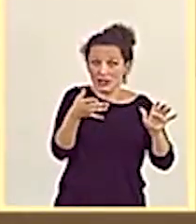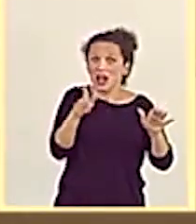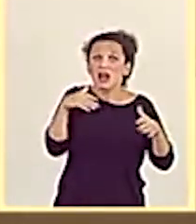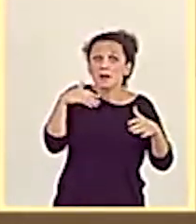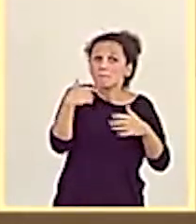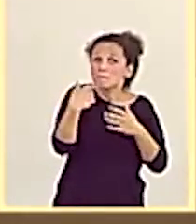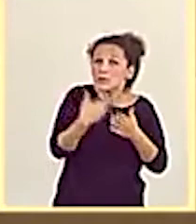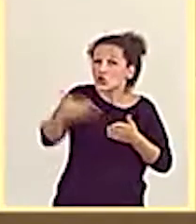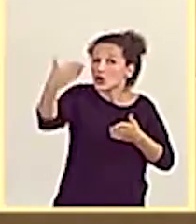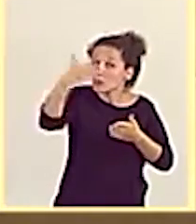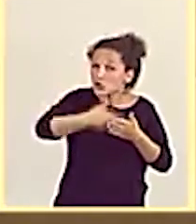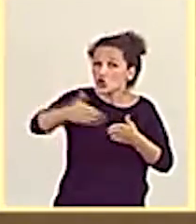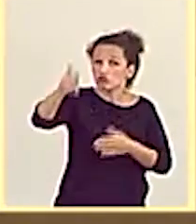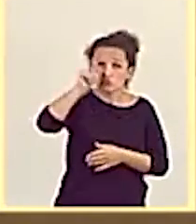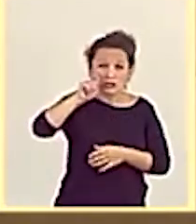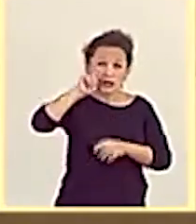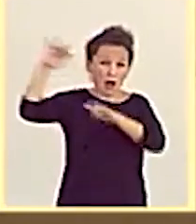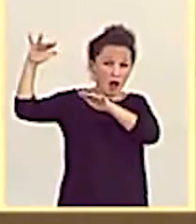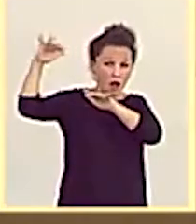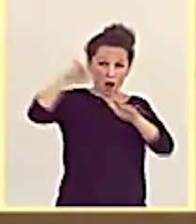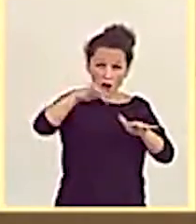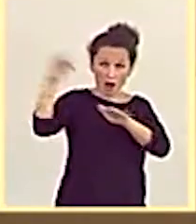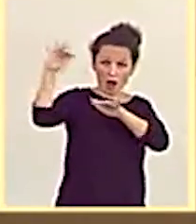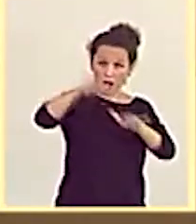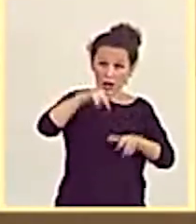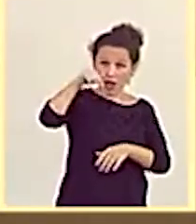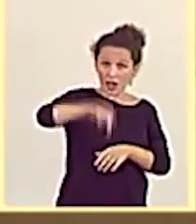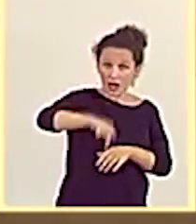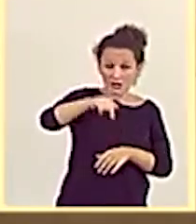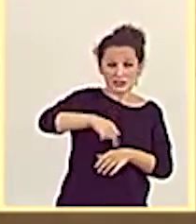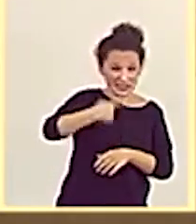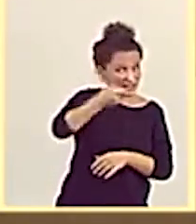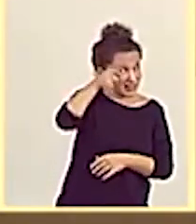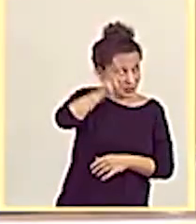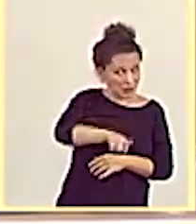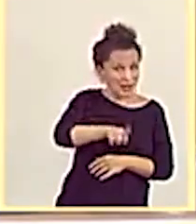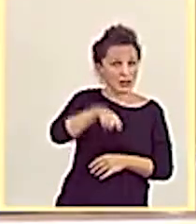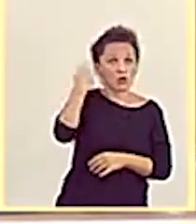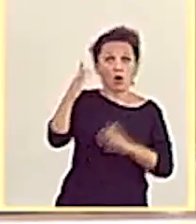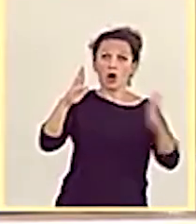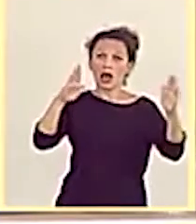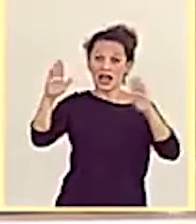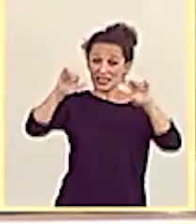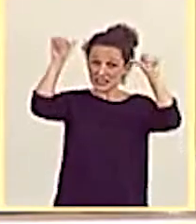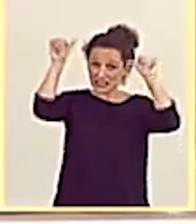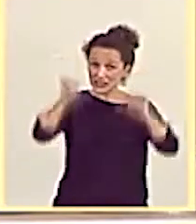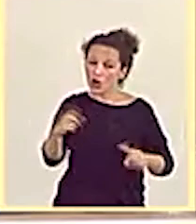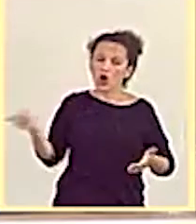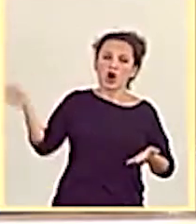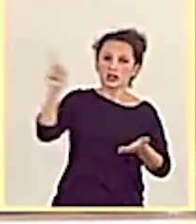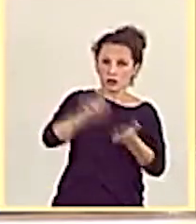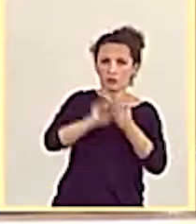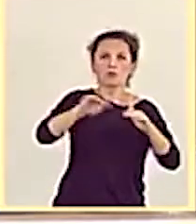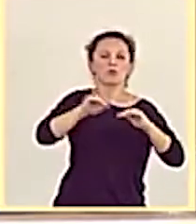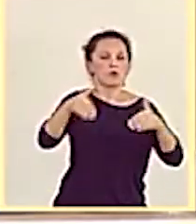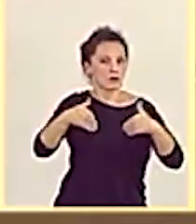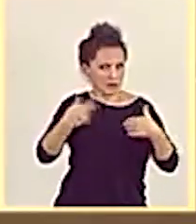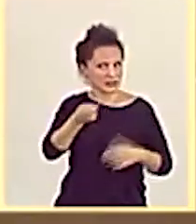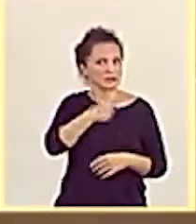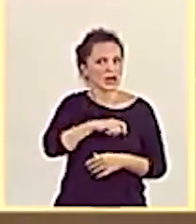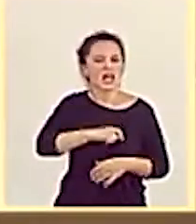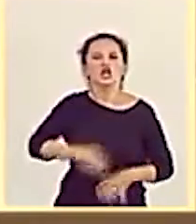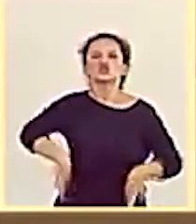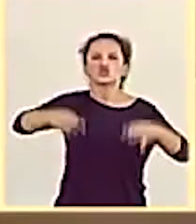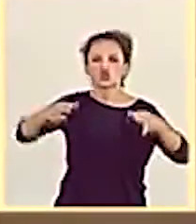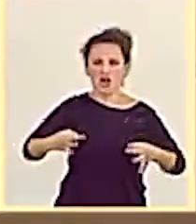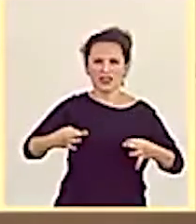millones de turistas que cada año nos visitan y que pronto, en cuanto pase esta crisis, volverán a España. Solidez, señoría.